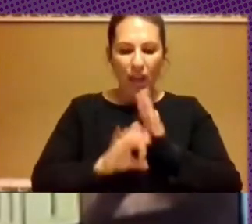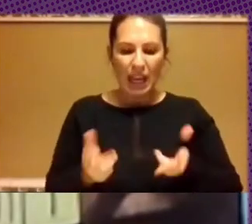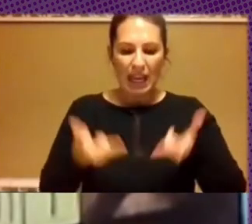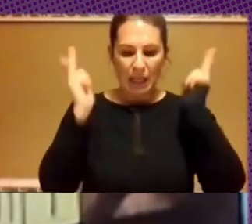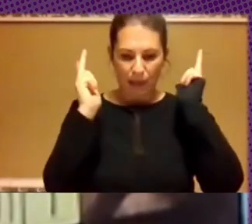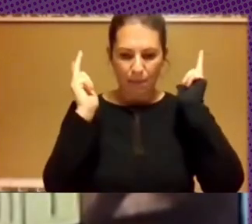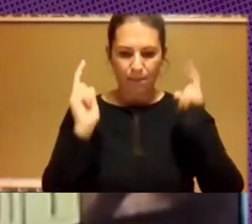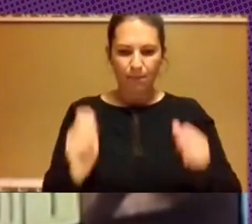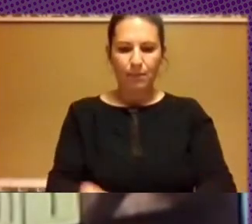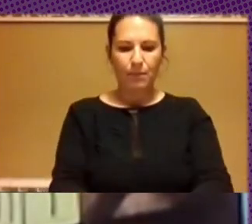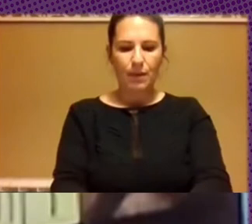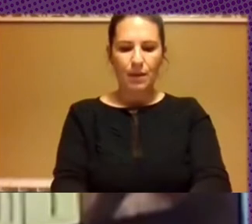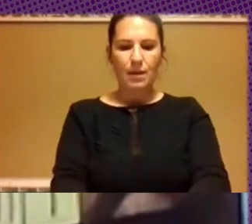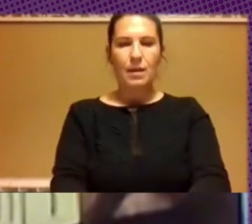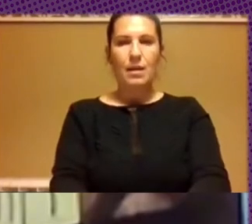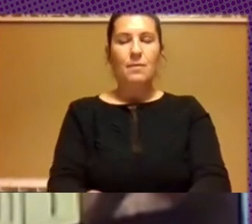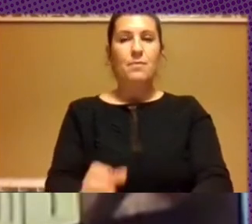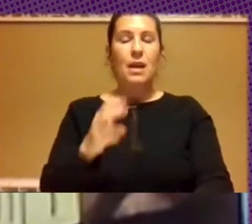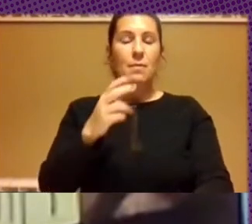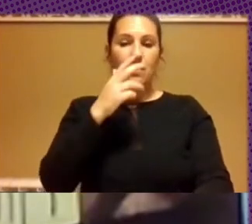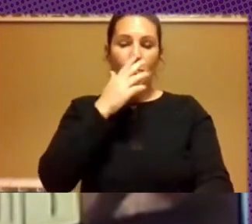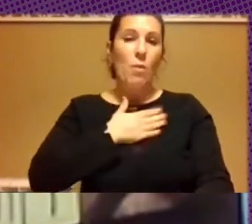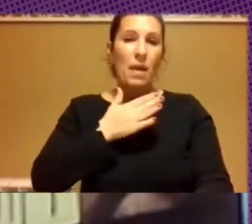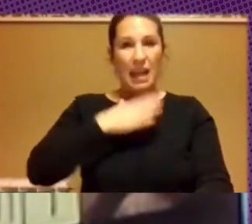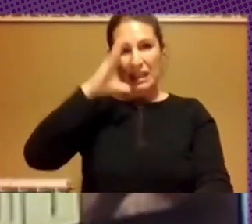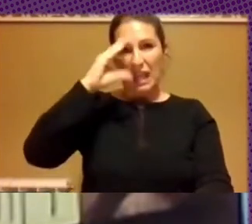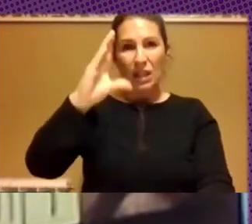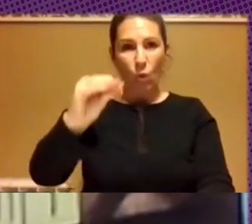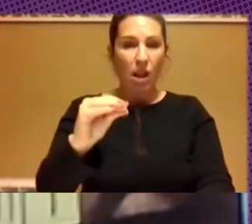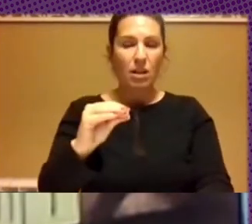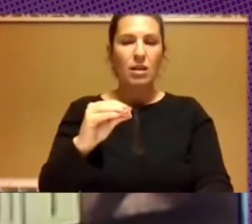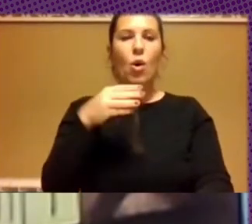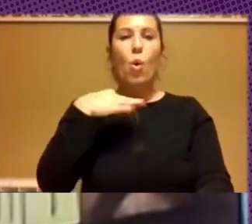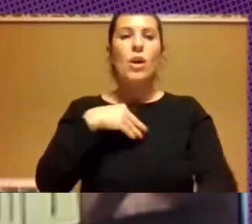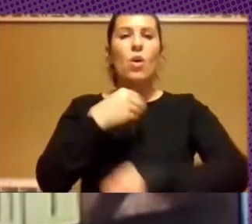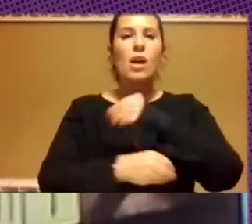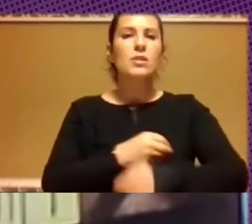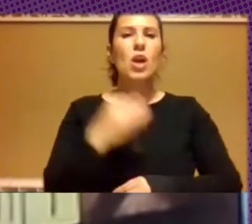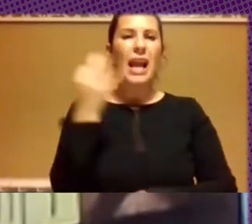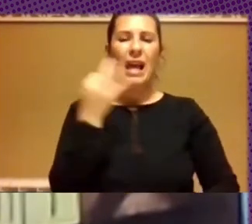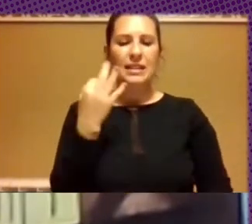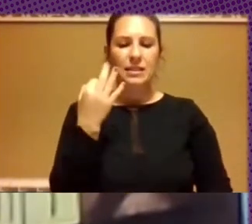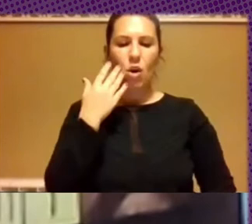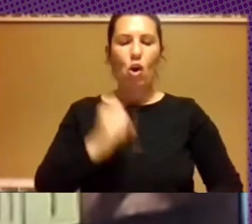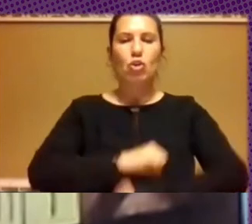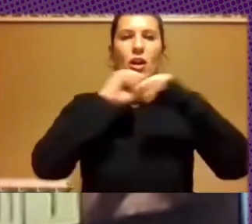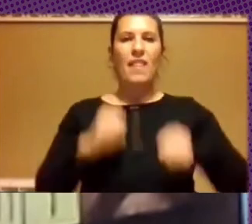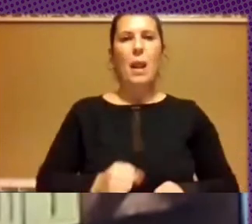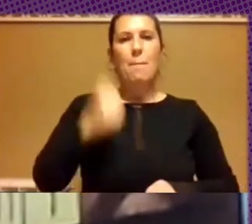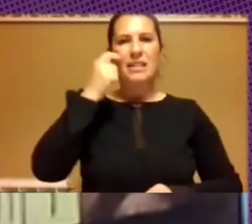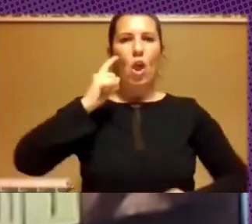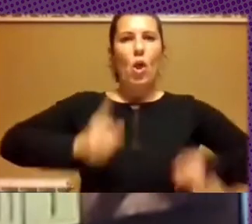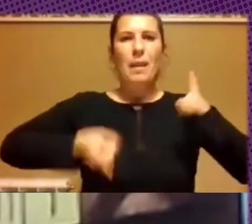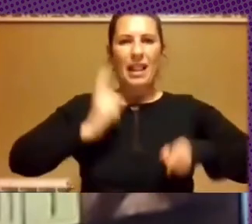Las regulaciones de propiedad intelectual a lo único que han contribuido es a consolidar más posiciones dominantes de